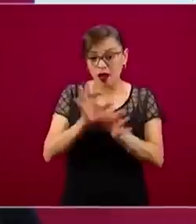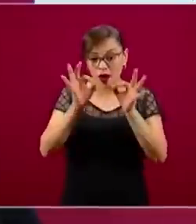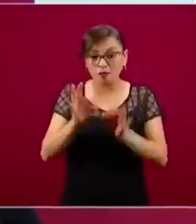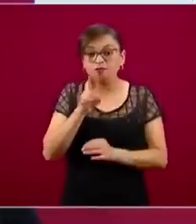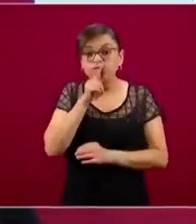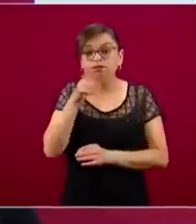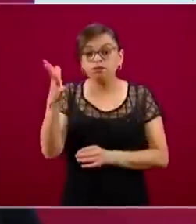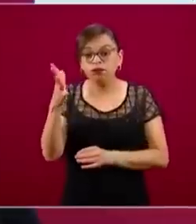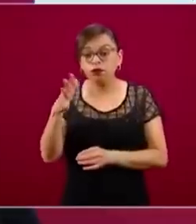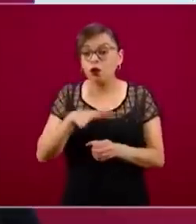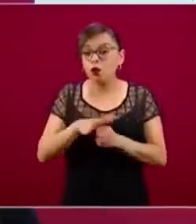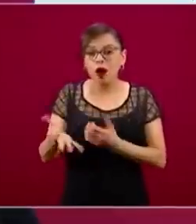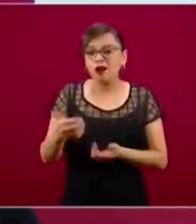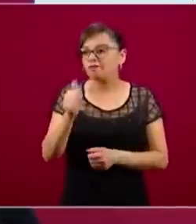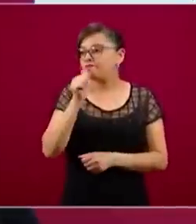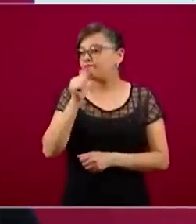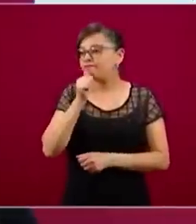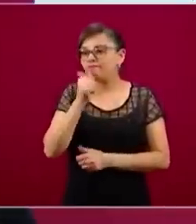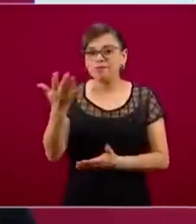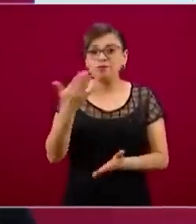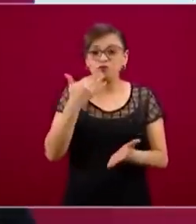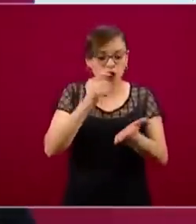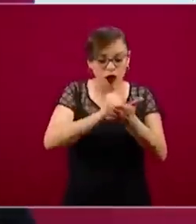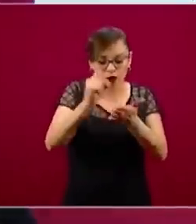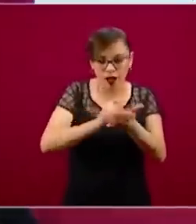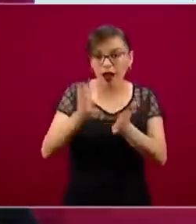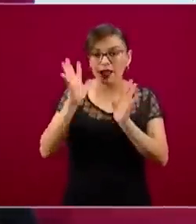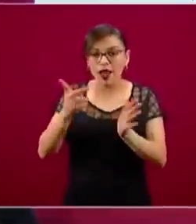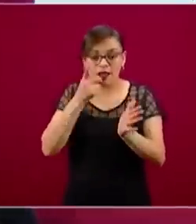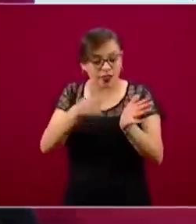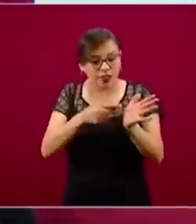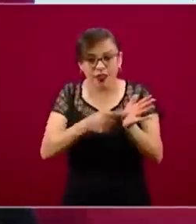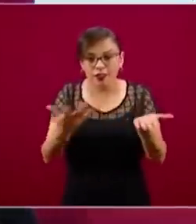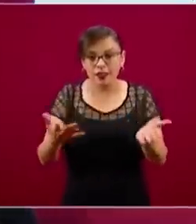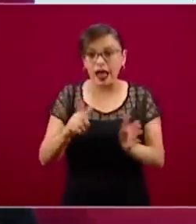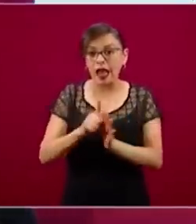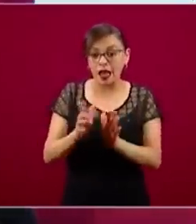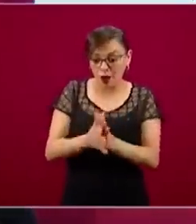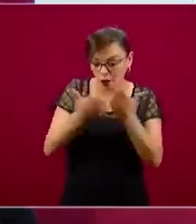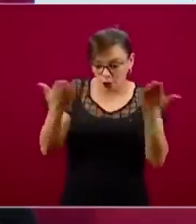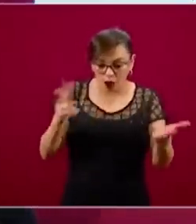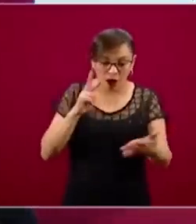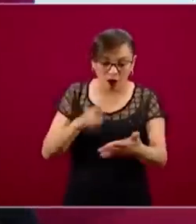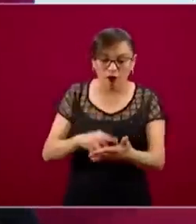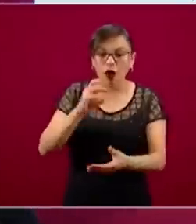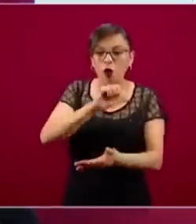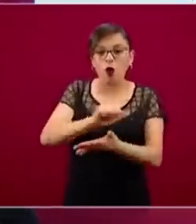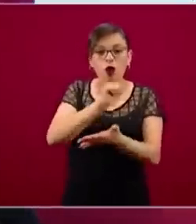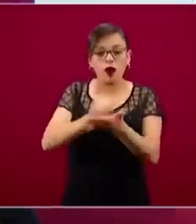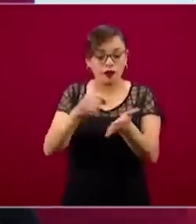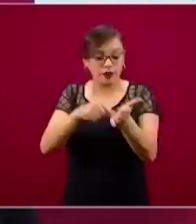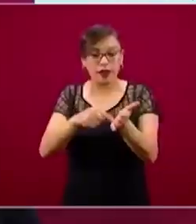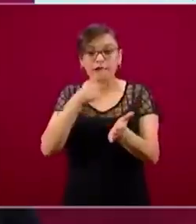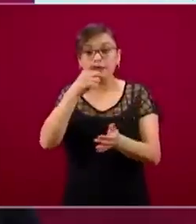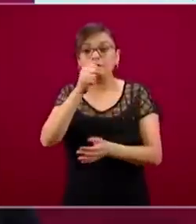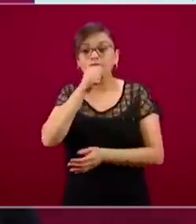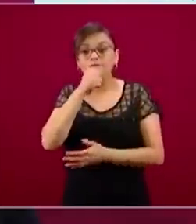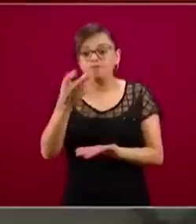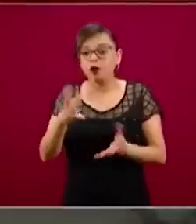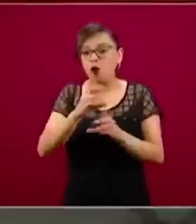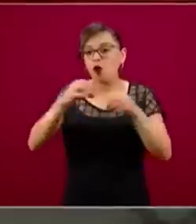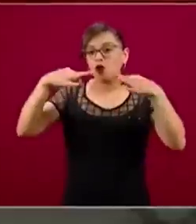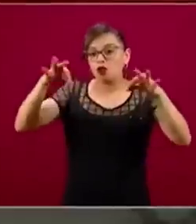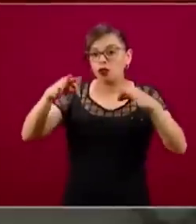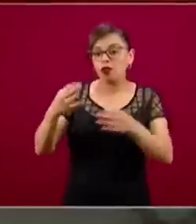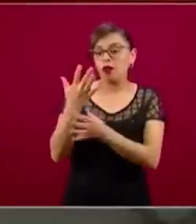escrito en ninguna parte, no hay una predicción a priori, no es abrir un libro, no es que esté en un acta, no es que esté en un documento de